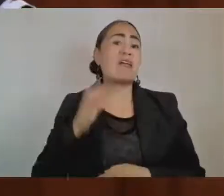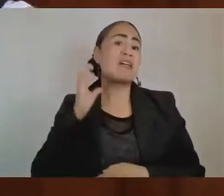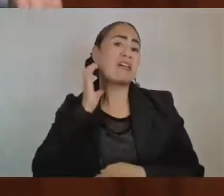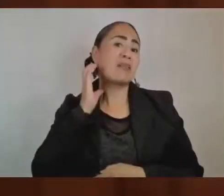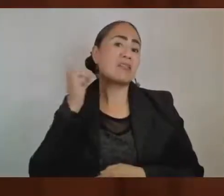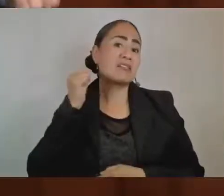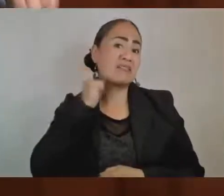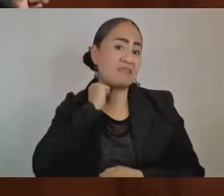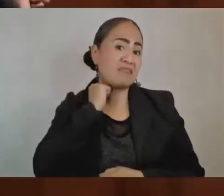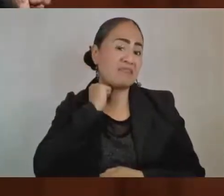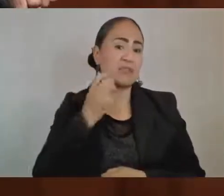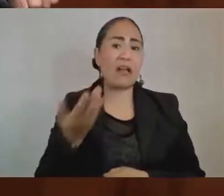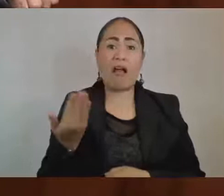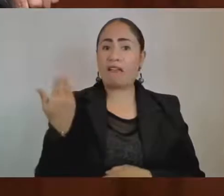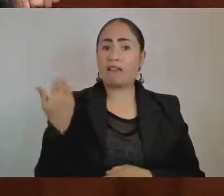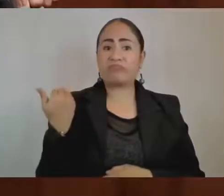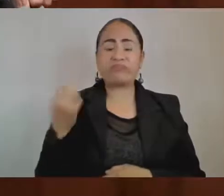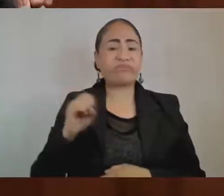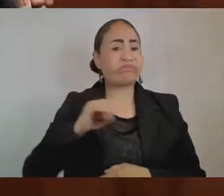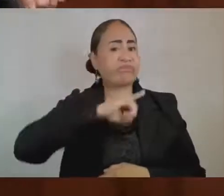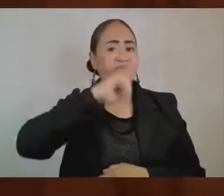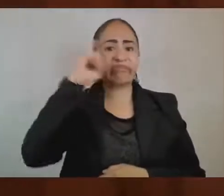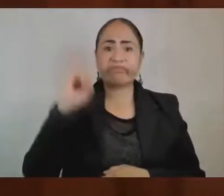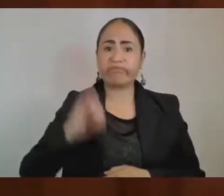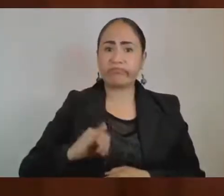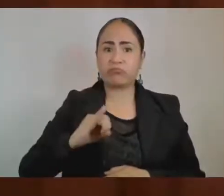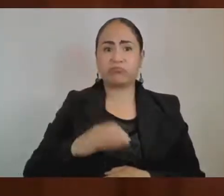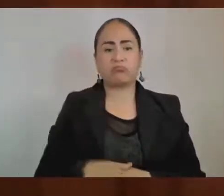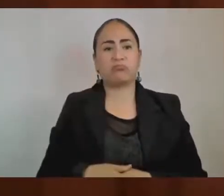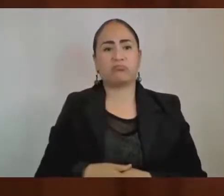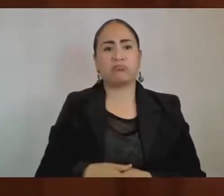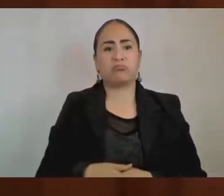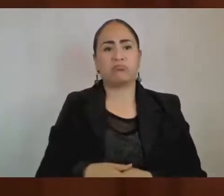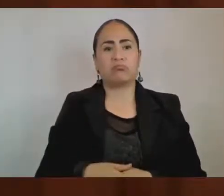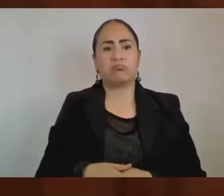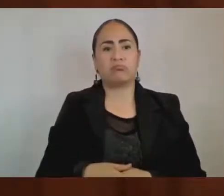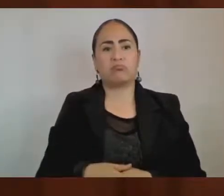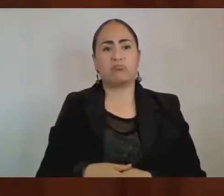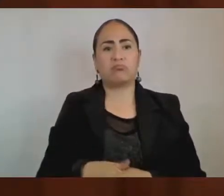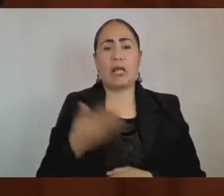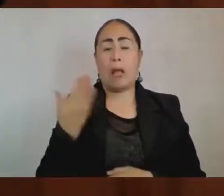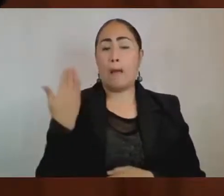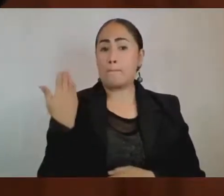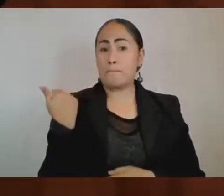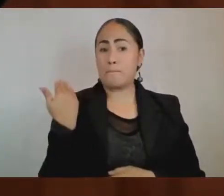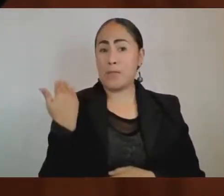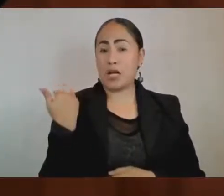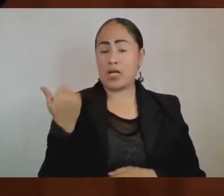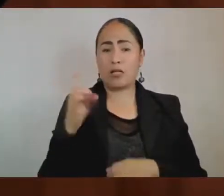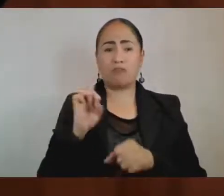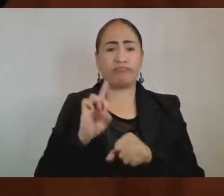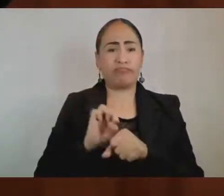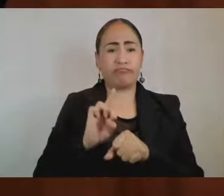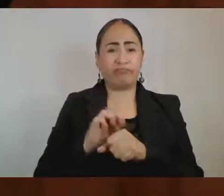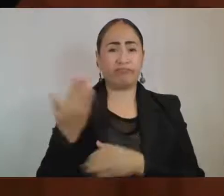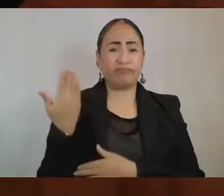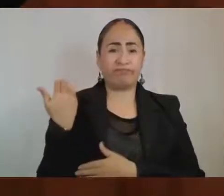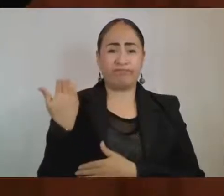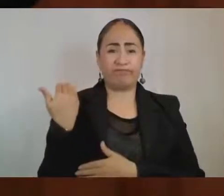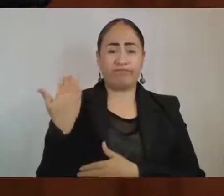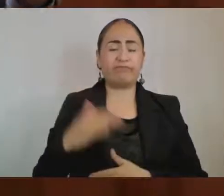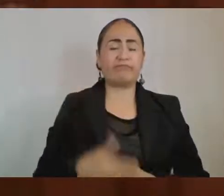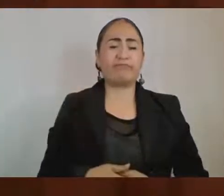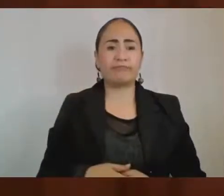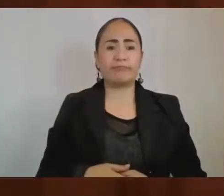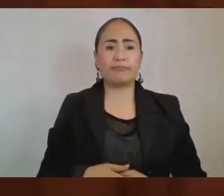jamás hasta hace unos días. Entonces,